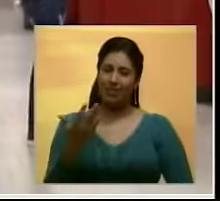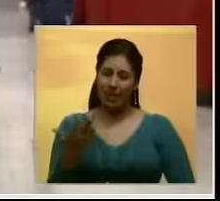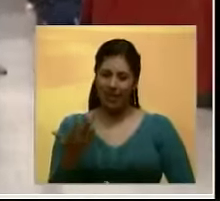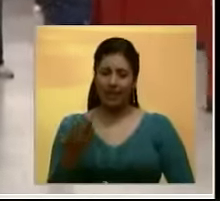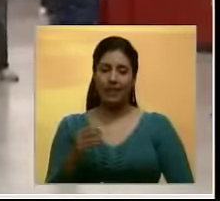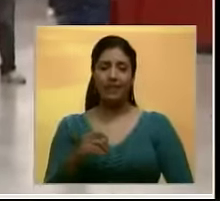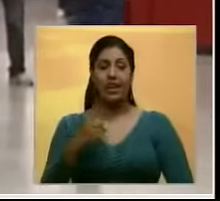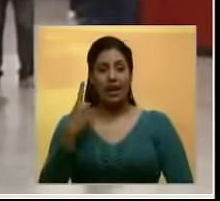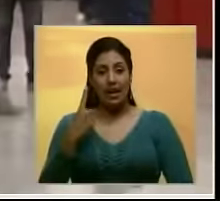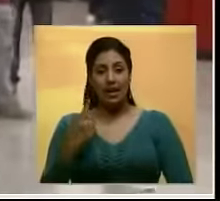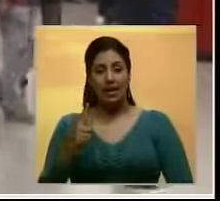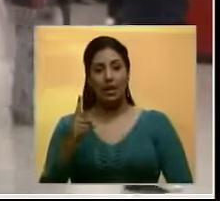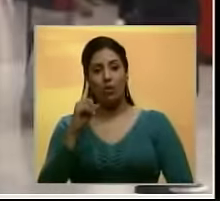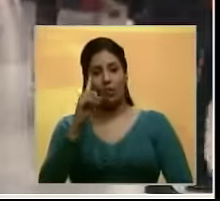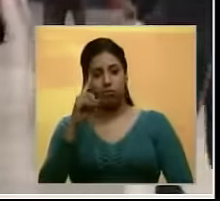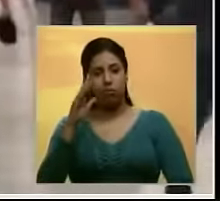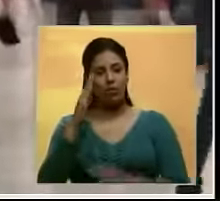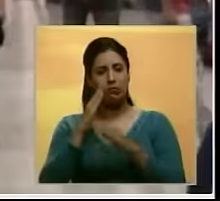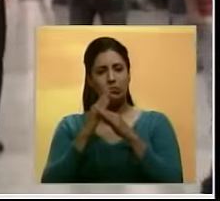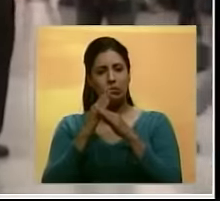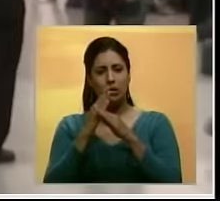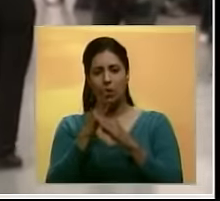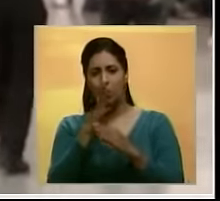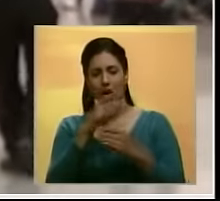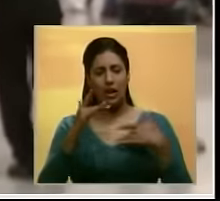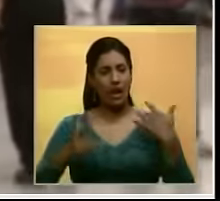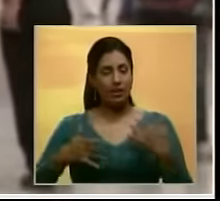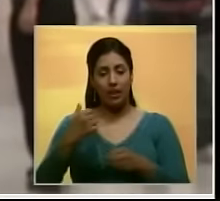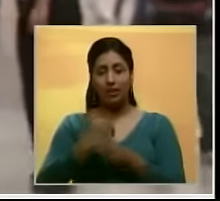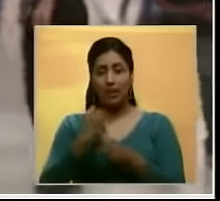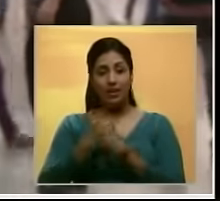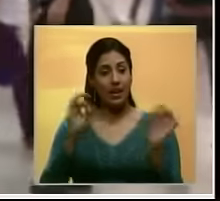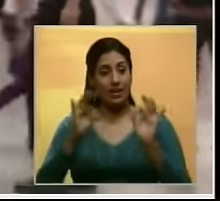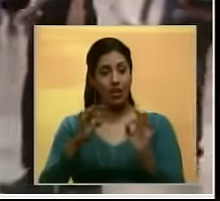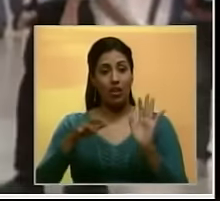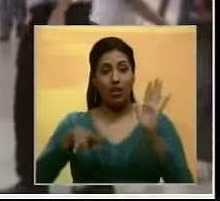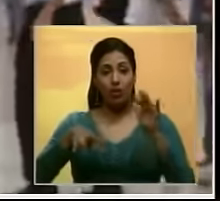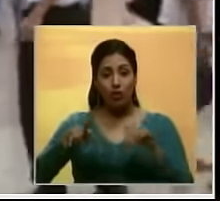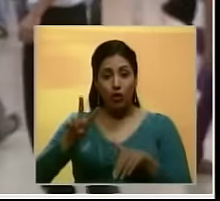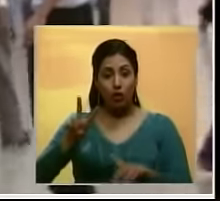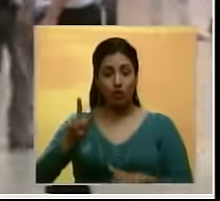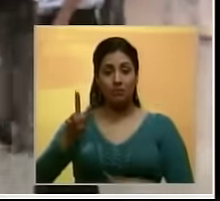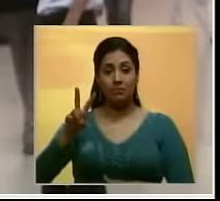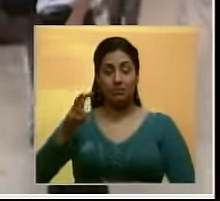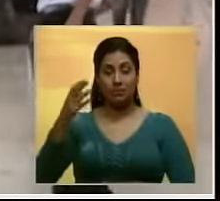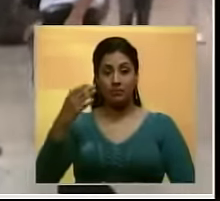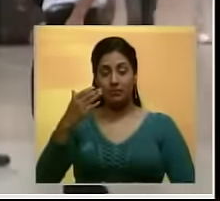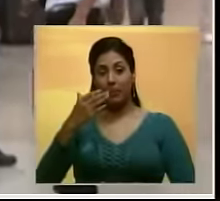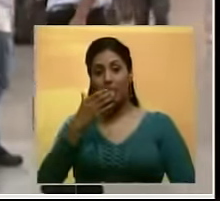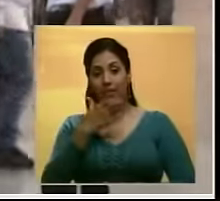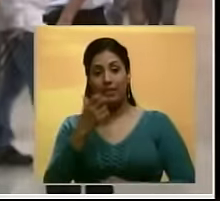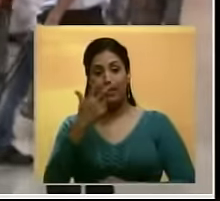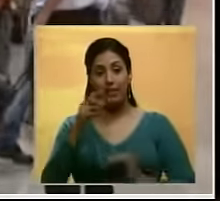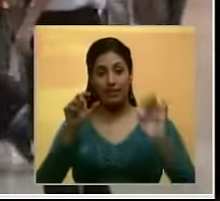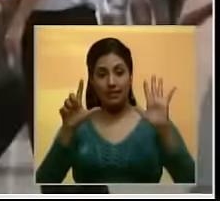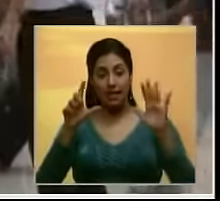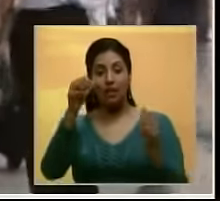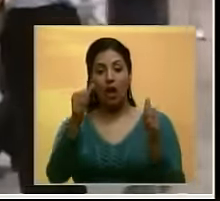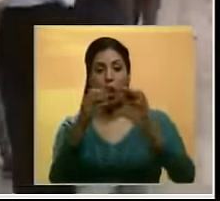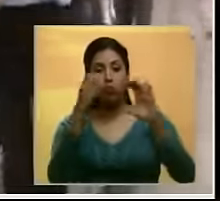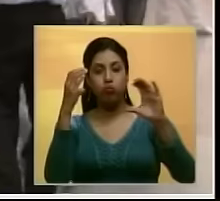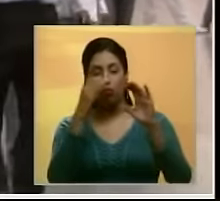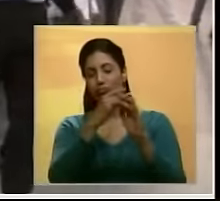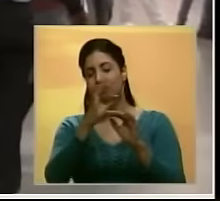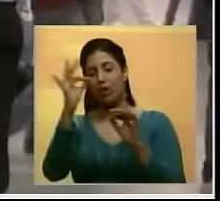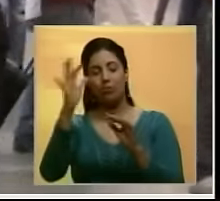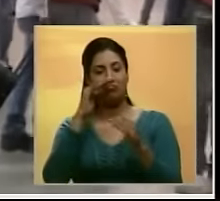hay una paralización de actividades desde el 12 de este mes de 37 líneas en rutas